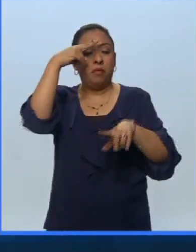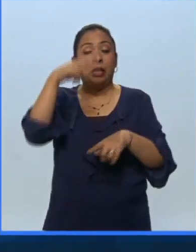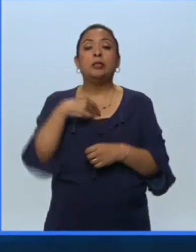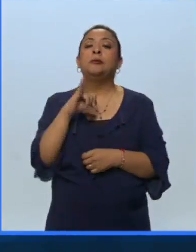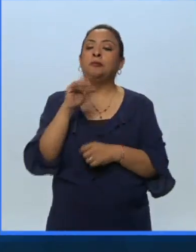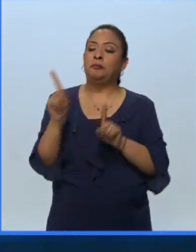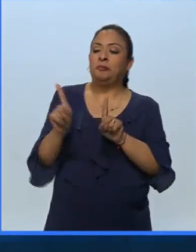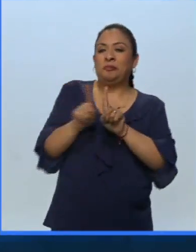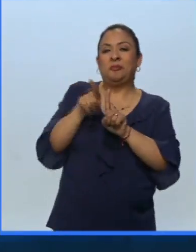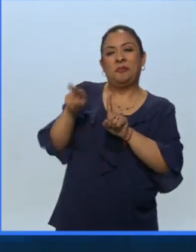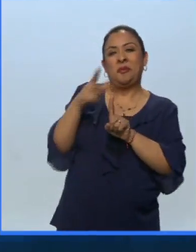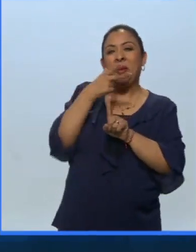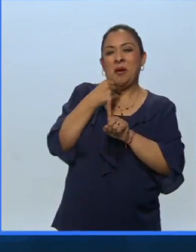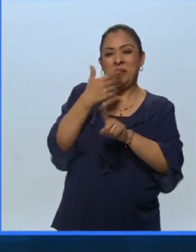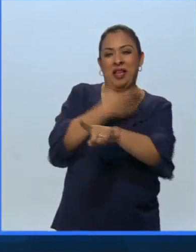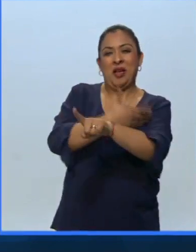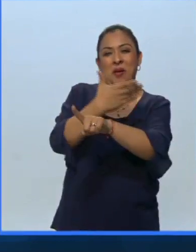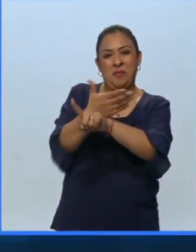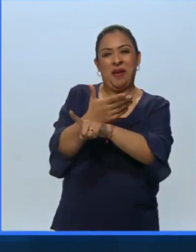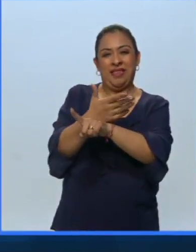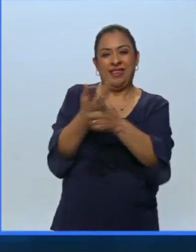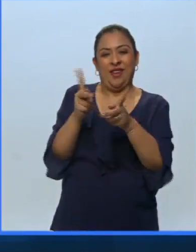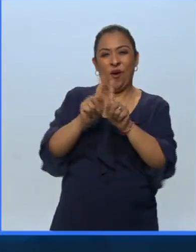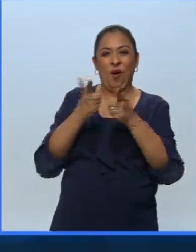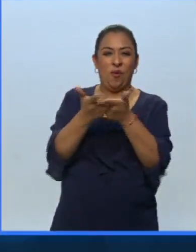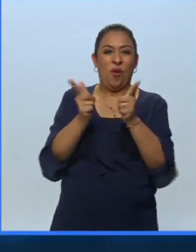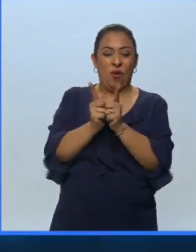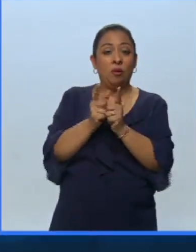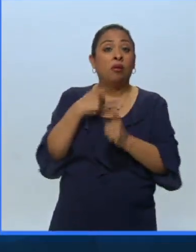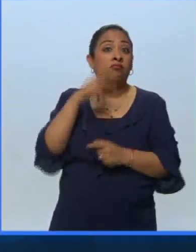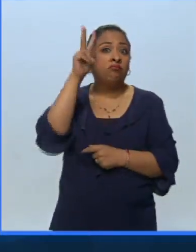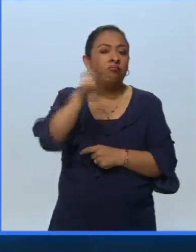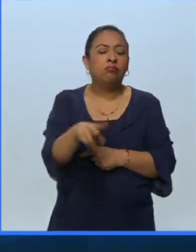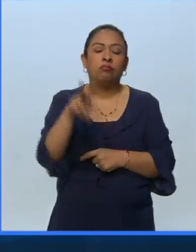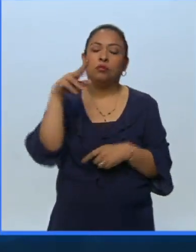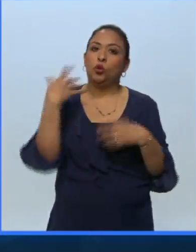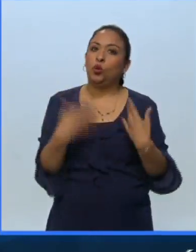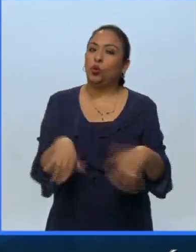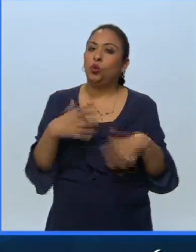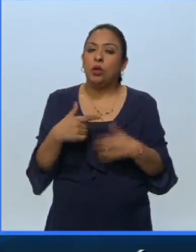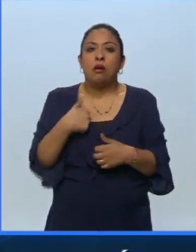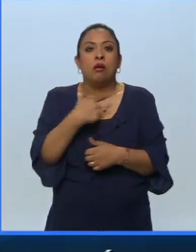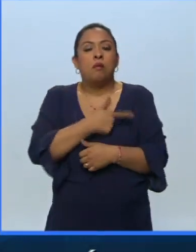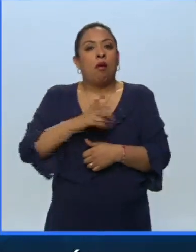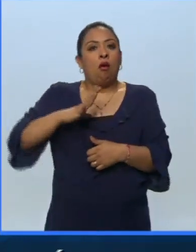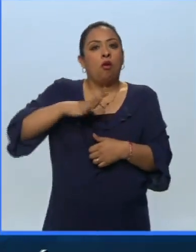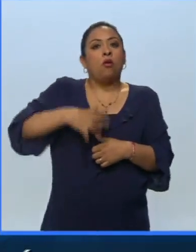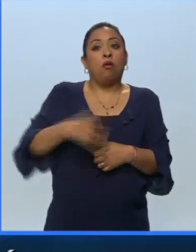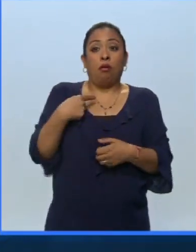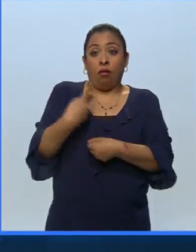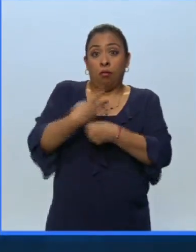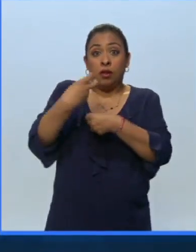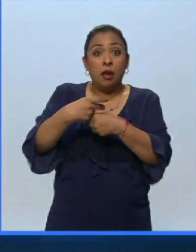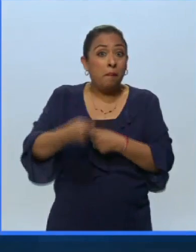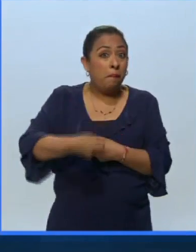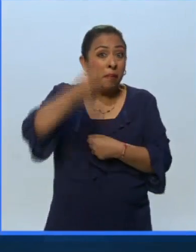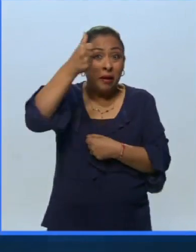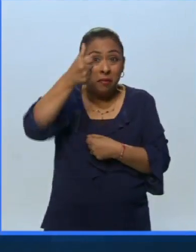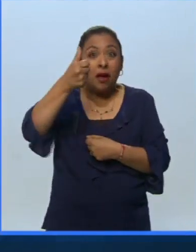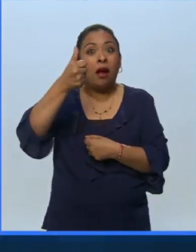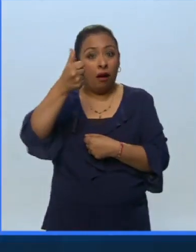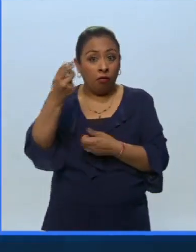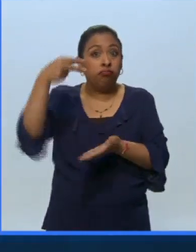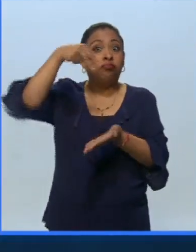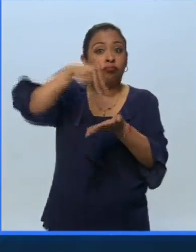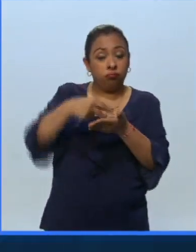me traje aquí a Jalil, que es mi compañero de banda. Y la verdad me siento bien honrada de que me estén invitando a Las Lunas. Nunca había venido, es la primera vez que